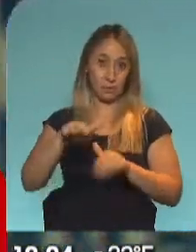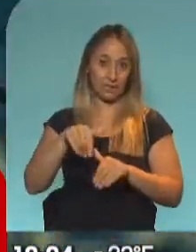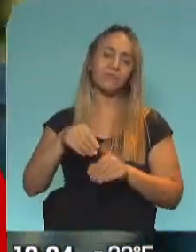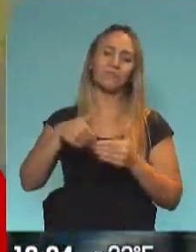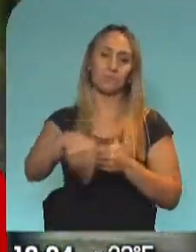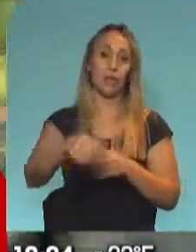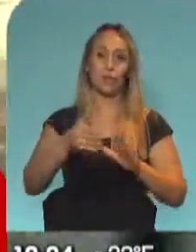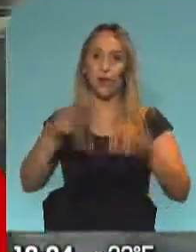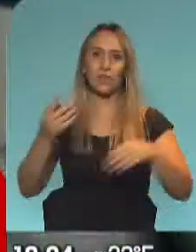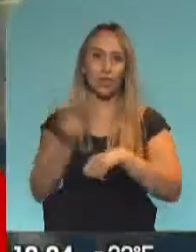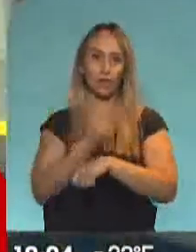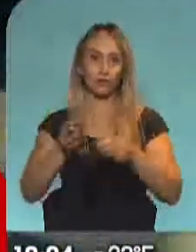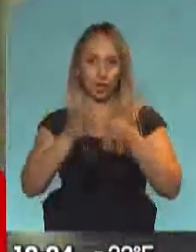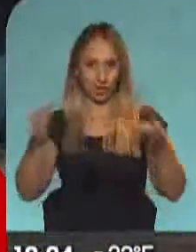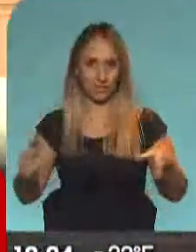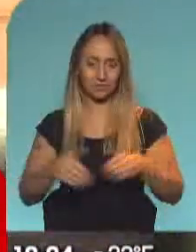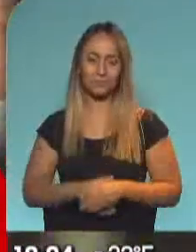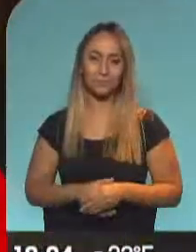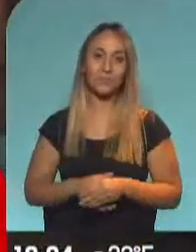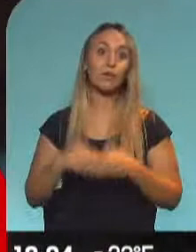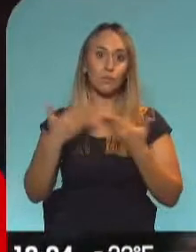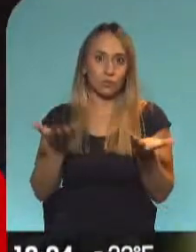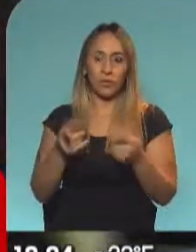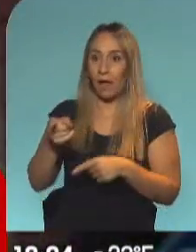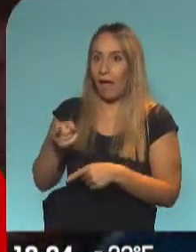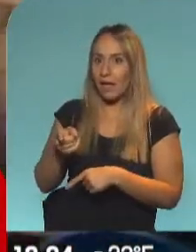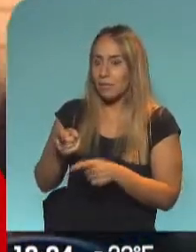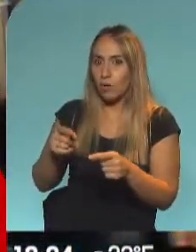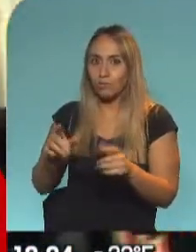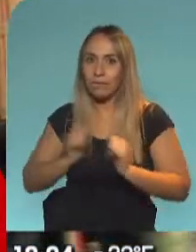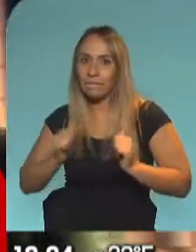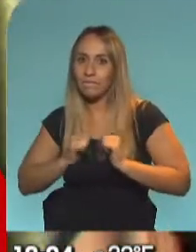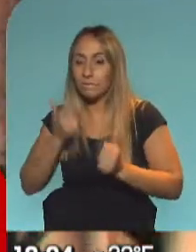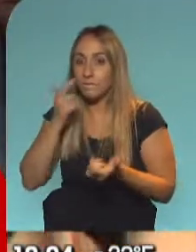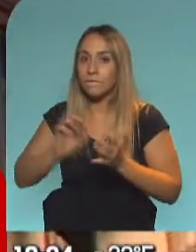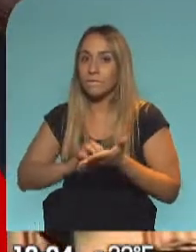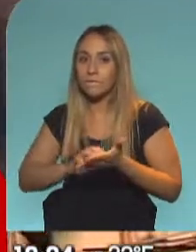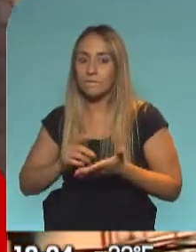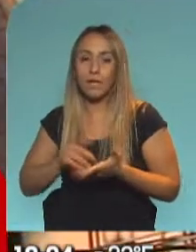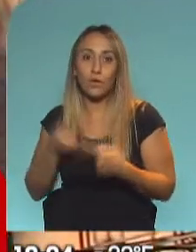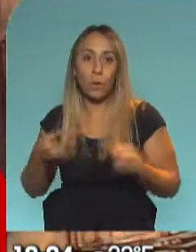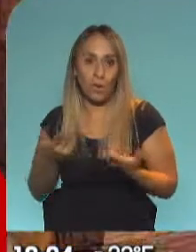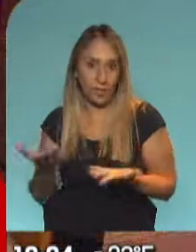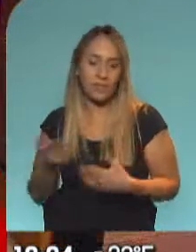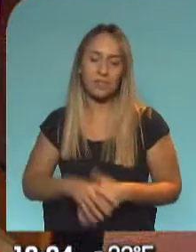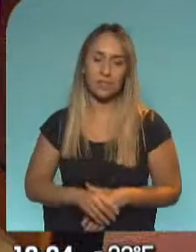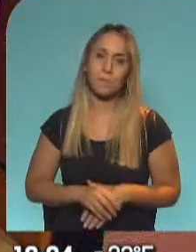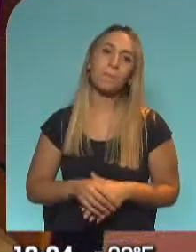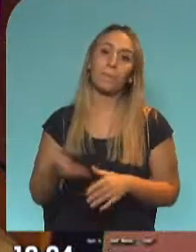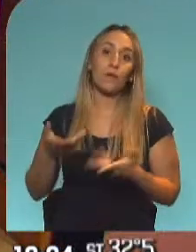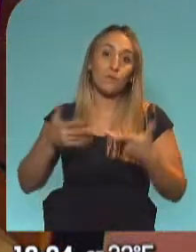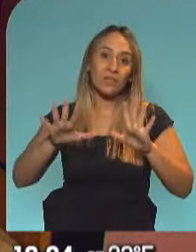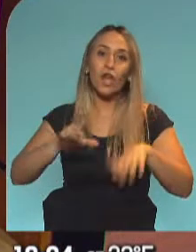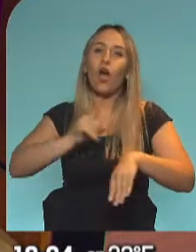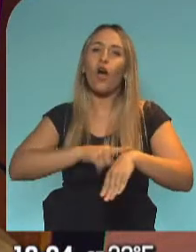estas dos horas. Obviamente, obviamente. Claro que sí. Allí está la noticia. Allí está la noticia. Es cierto que cambia, o que podría cambiar mucho más, el horario del